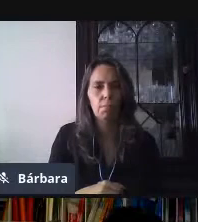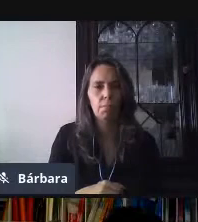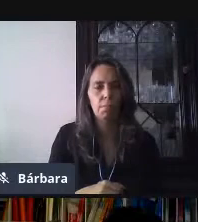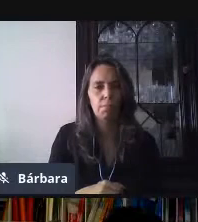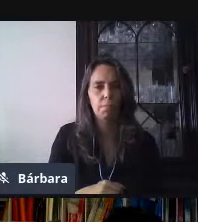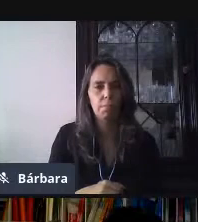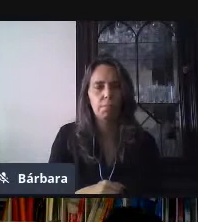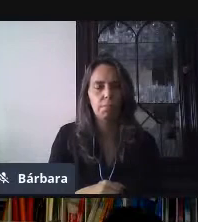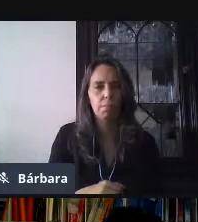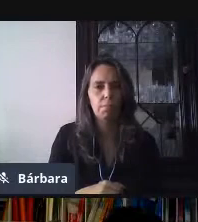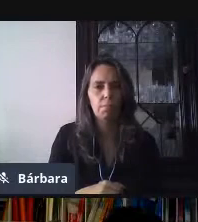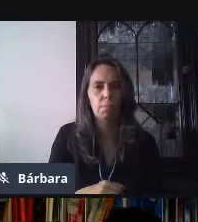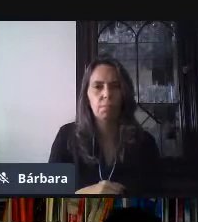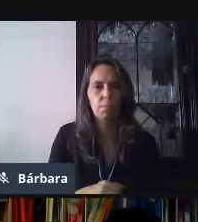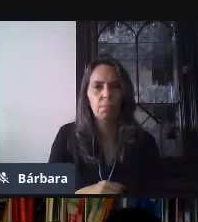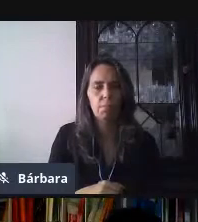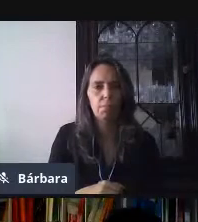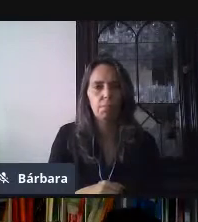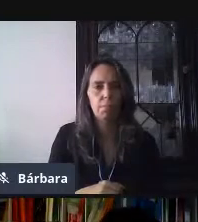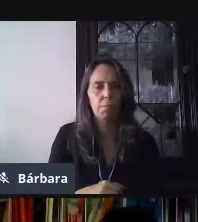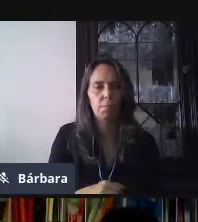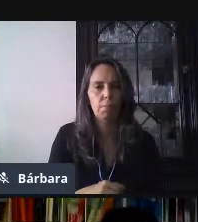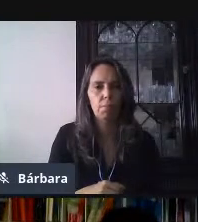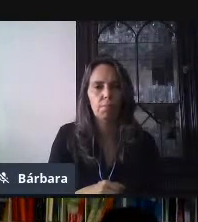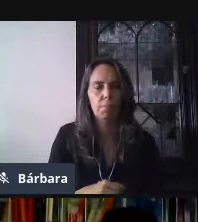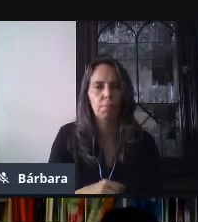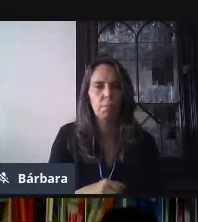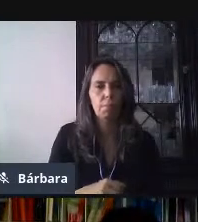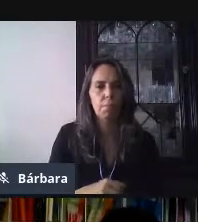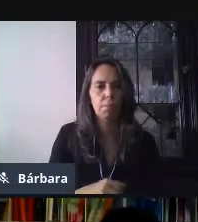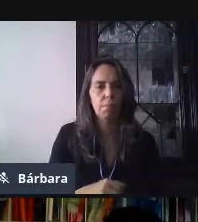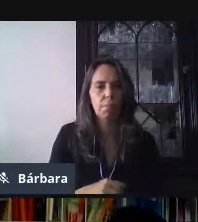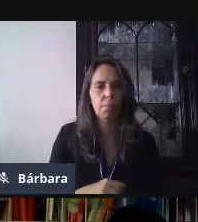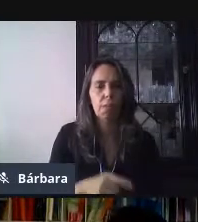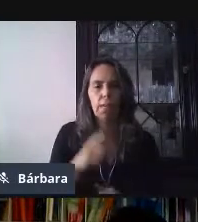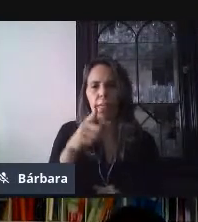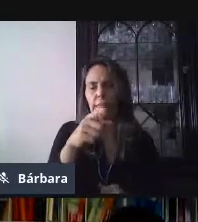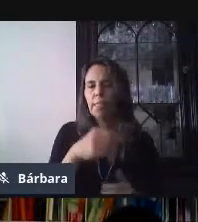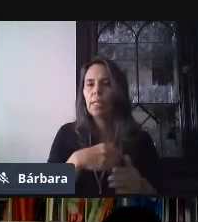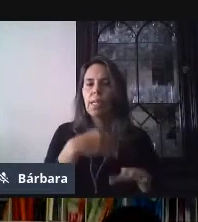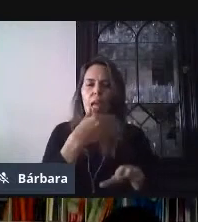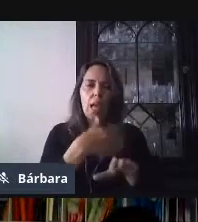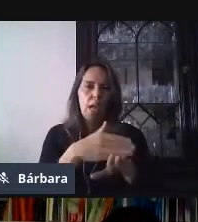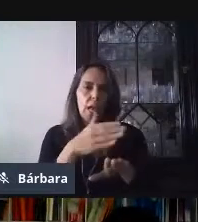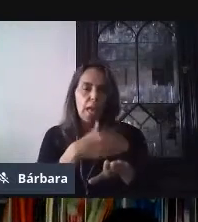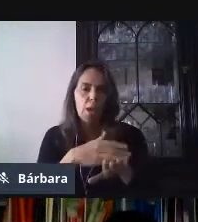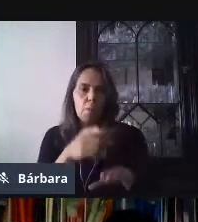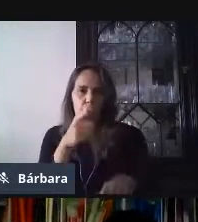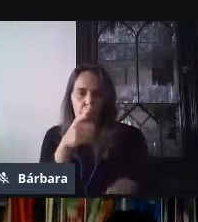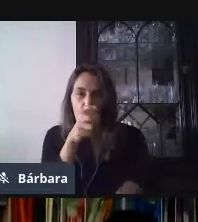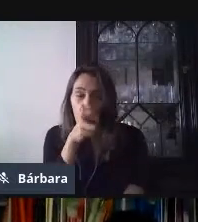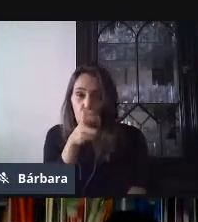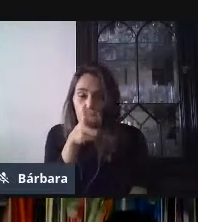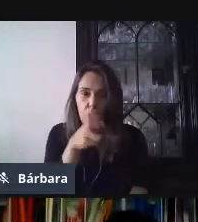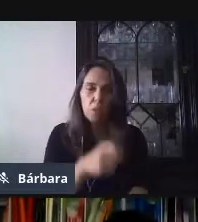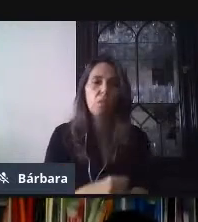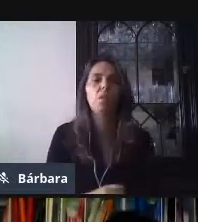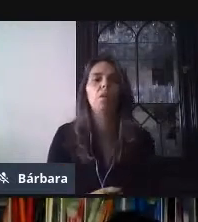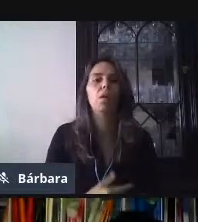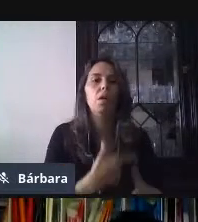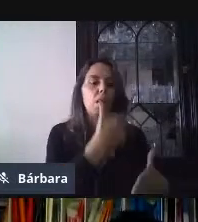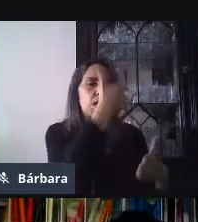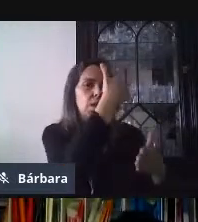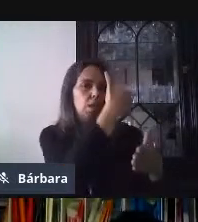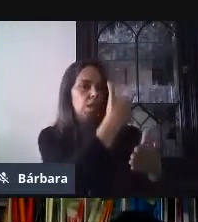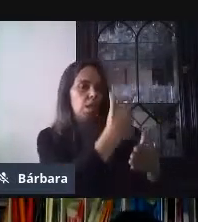¿Qué es lo que va pasar? Si nosotros creamos uno en blanco, nos va a aparecer así, todo gris y apagado. Eso quiere decir porque formularios, cuando creamos uno